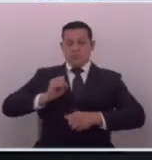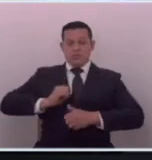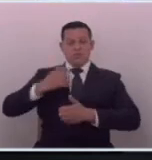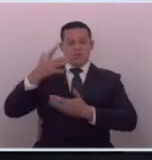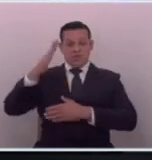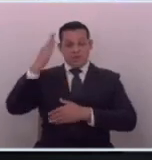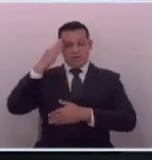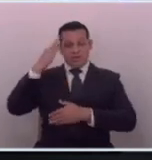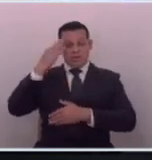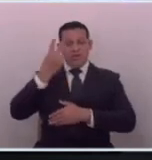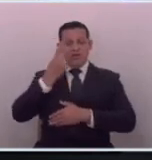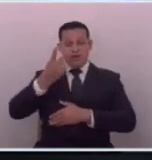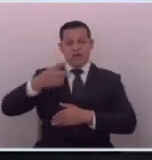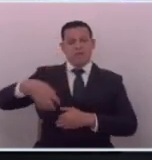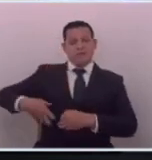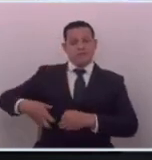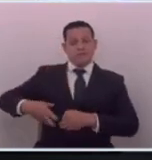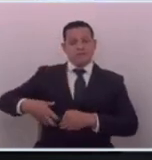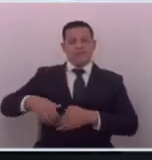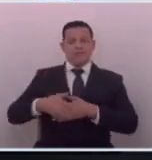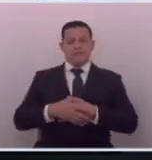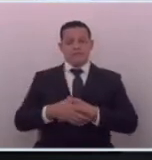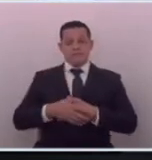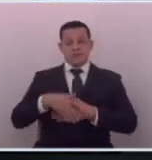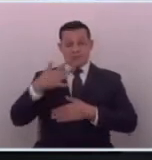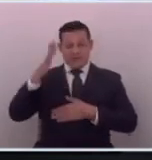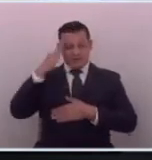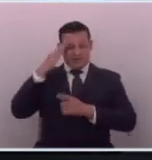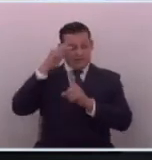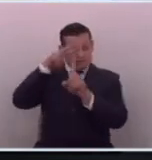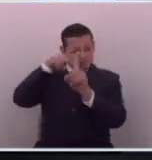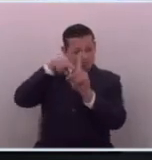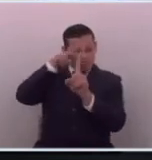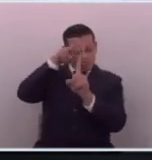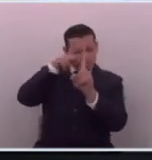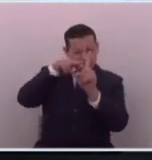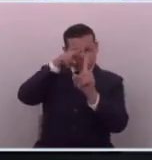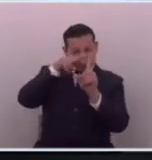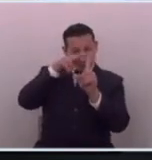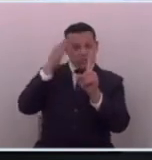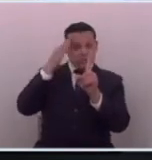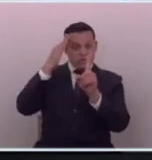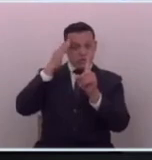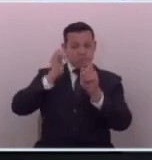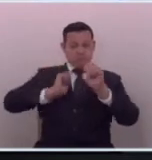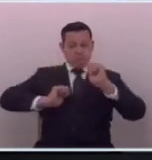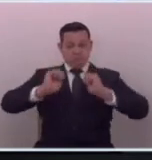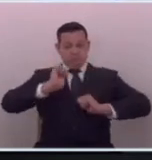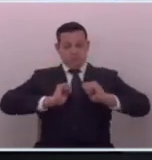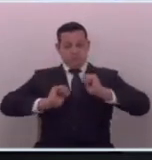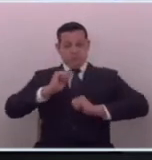medir estas mentiras sabe calificarlos sabe que estas son actitudes